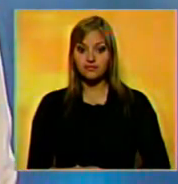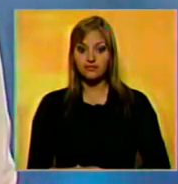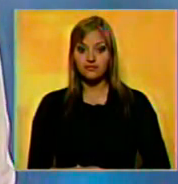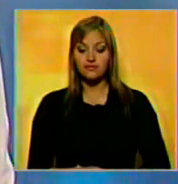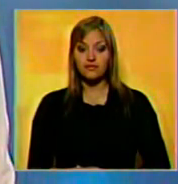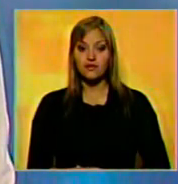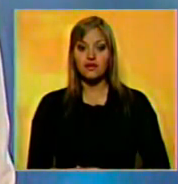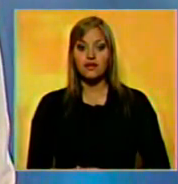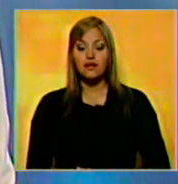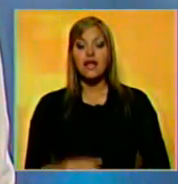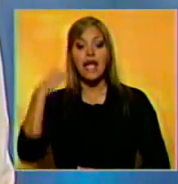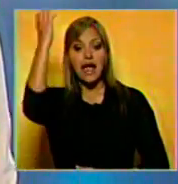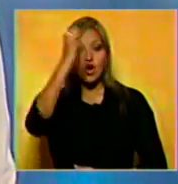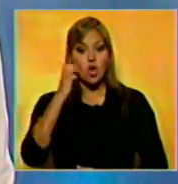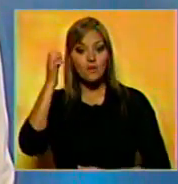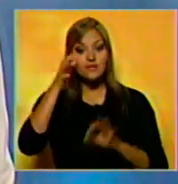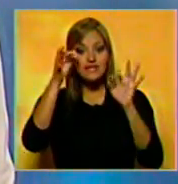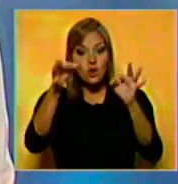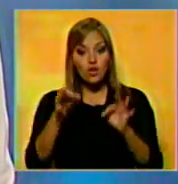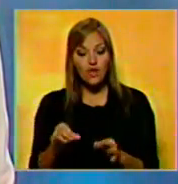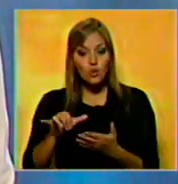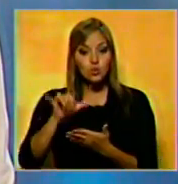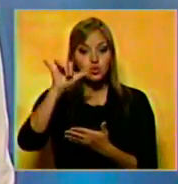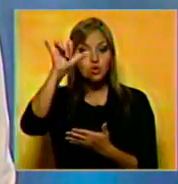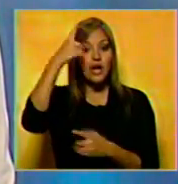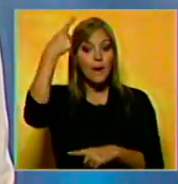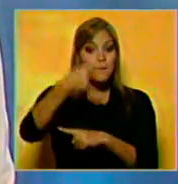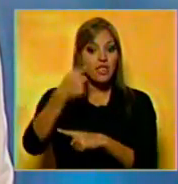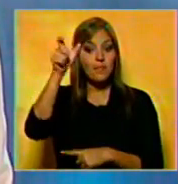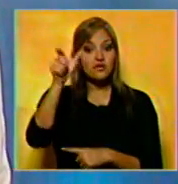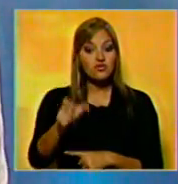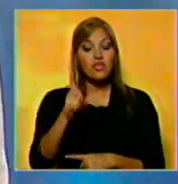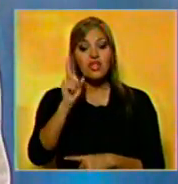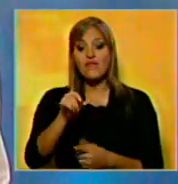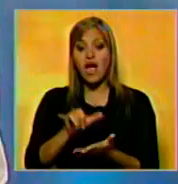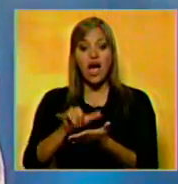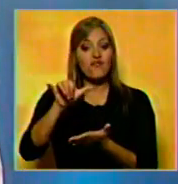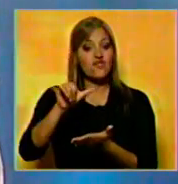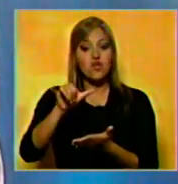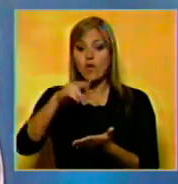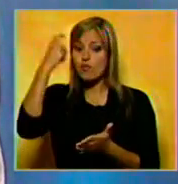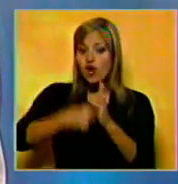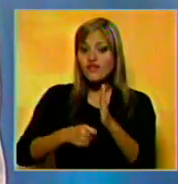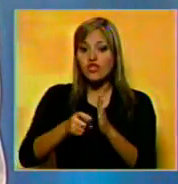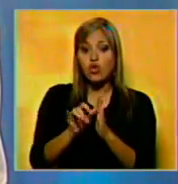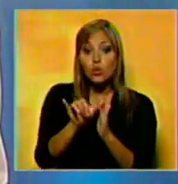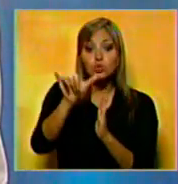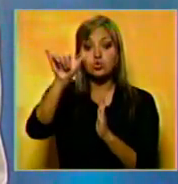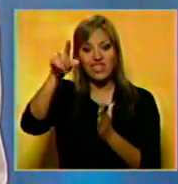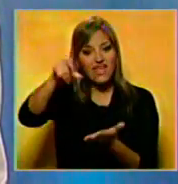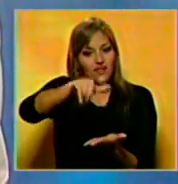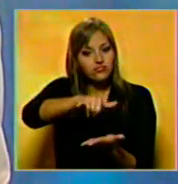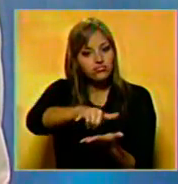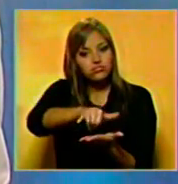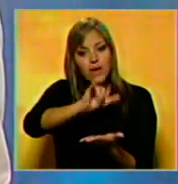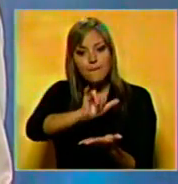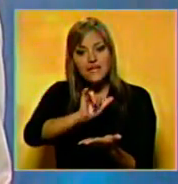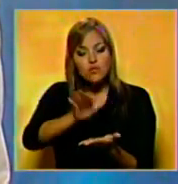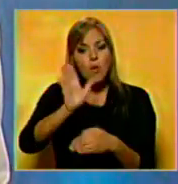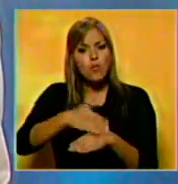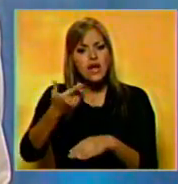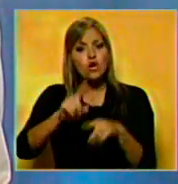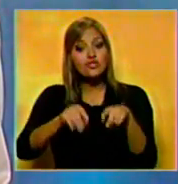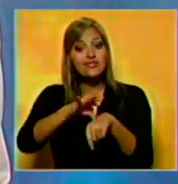La Agencia Europea de Seguridad Aérea ordenó a las compañías a dejar en tierra sus aviones Boeing 787 Dreamliner debido a